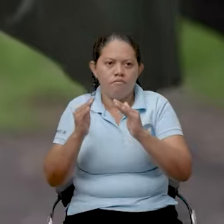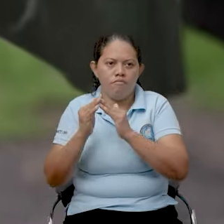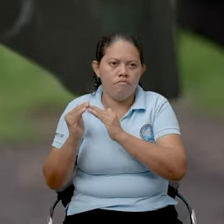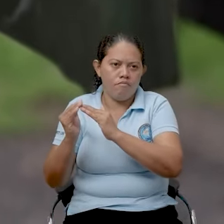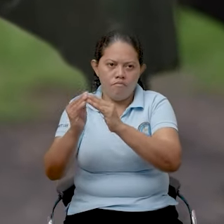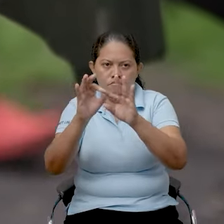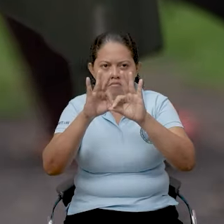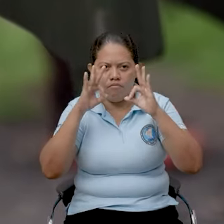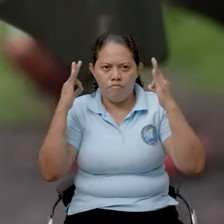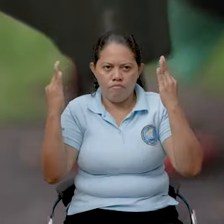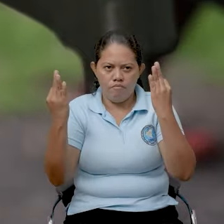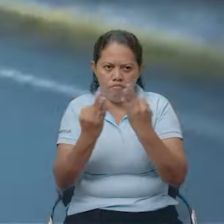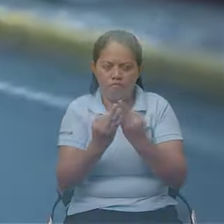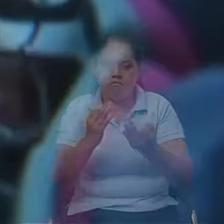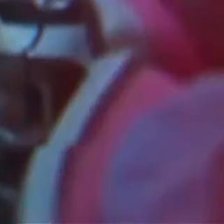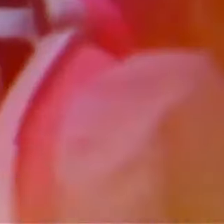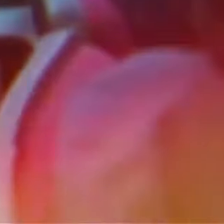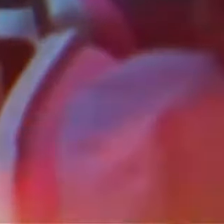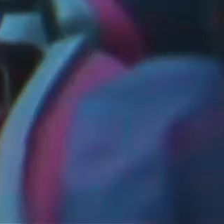una de las familias nicaragüenses.